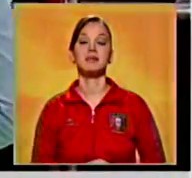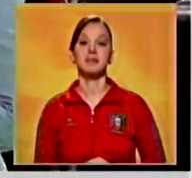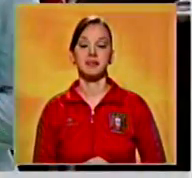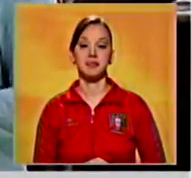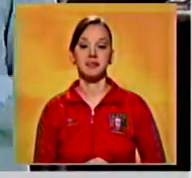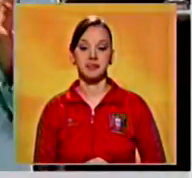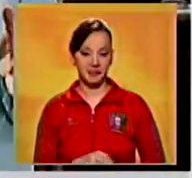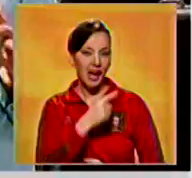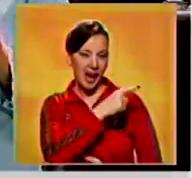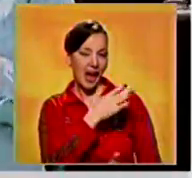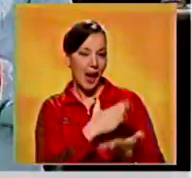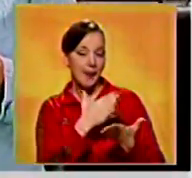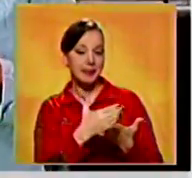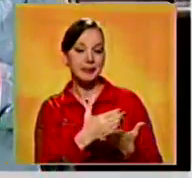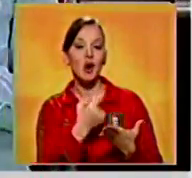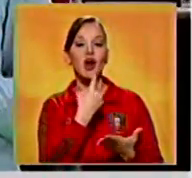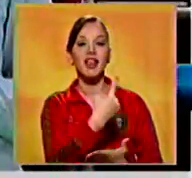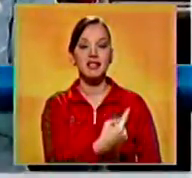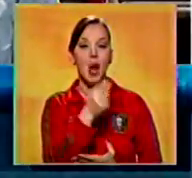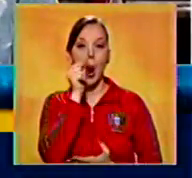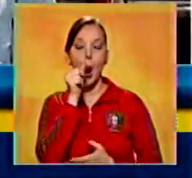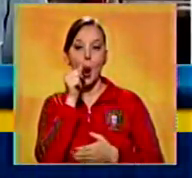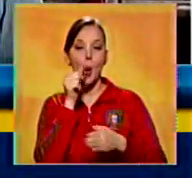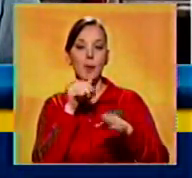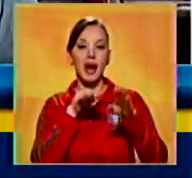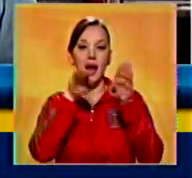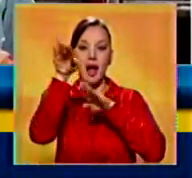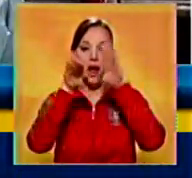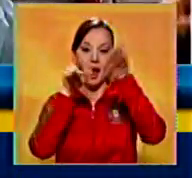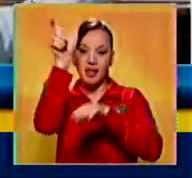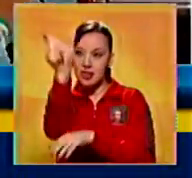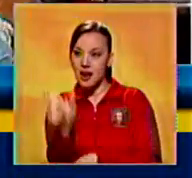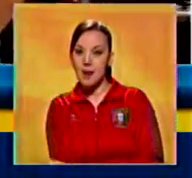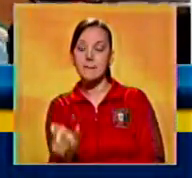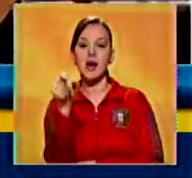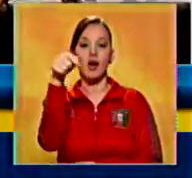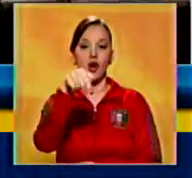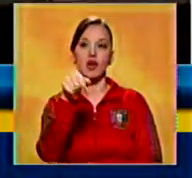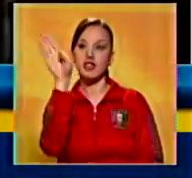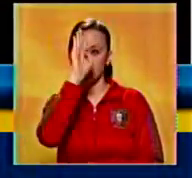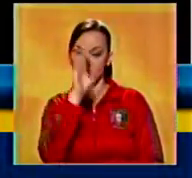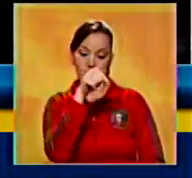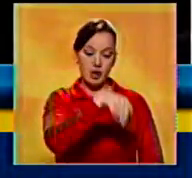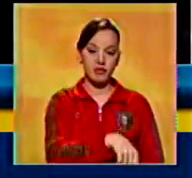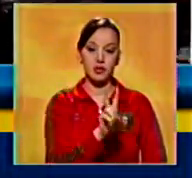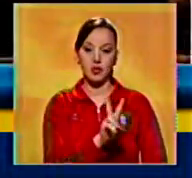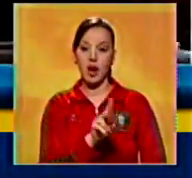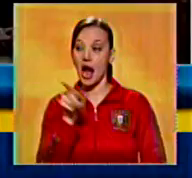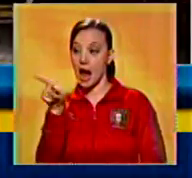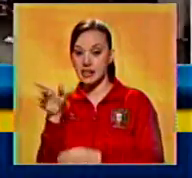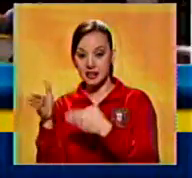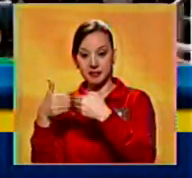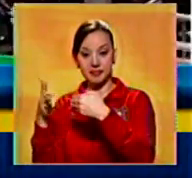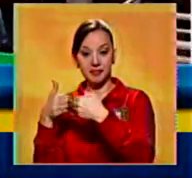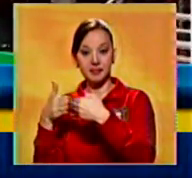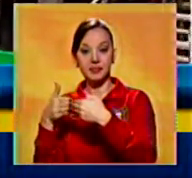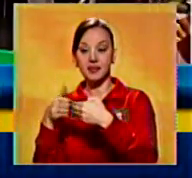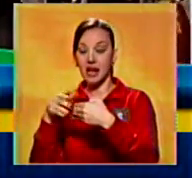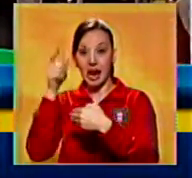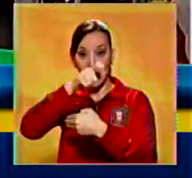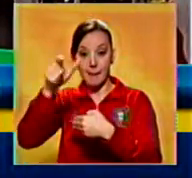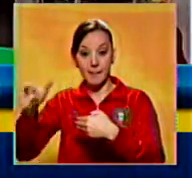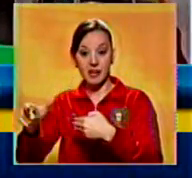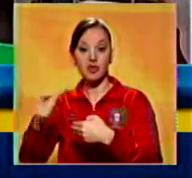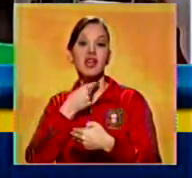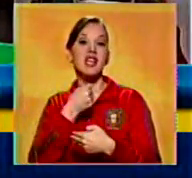Bueno, eran parte de las palabras del embajador de Brasil en Venezuela, allí justo esa es la puerta de entrada para que todos los fanáticos del fútbol